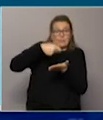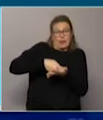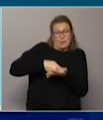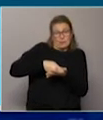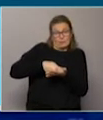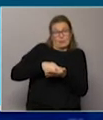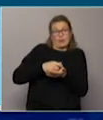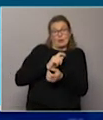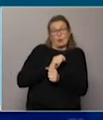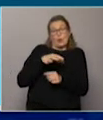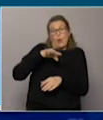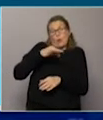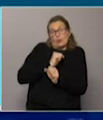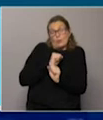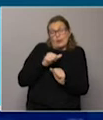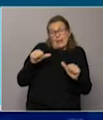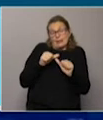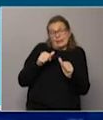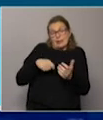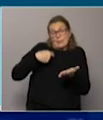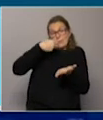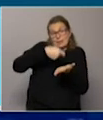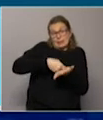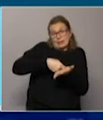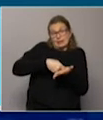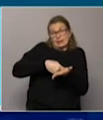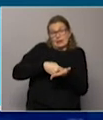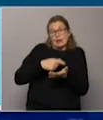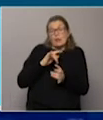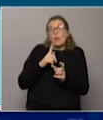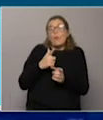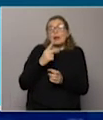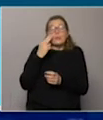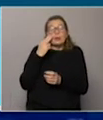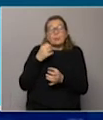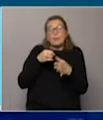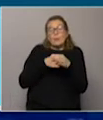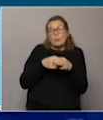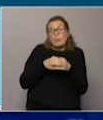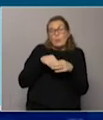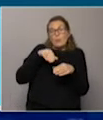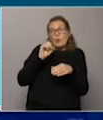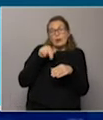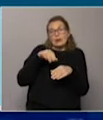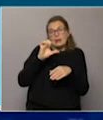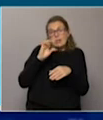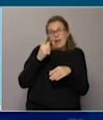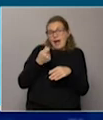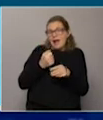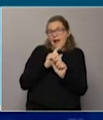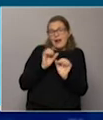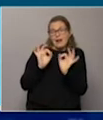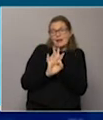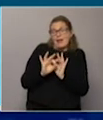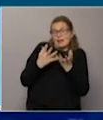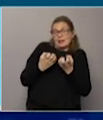acreedores, lo único que puede hacer es emitir. ¿Y cuál es el problema de la emisión de moneda? Es que nadie quiere pesos argentinos. Entonces